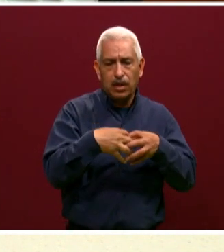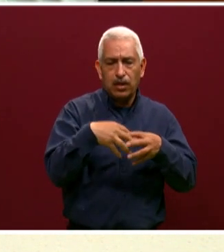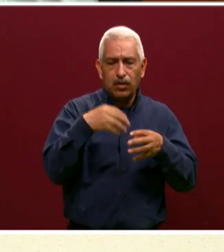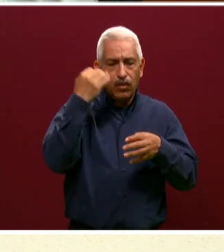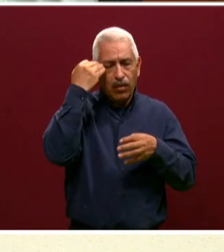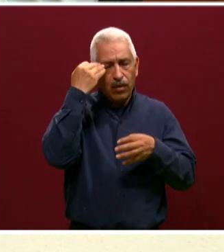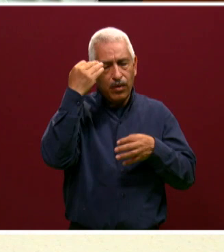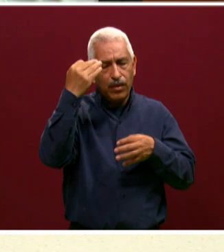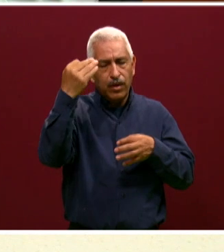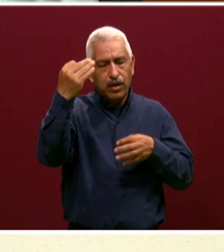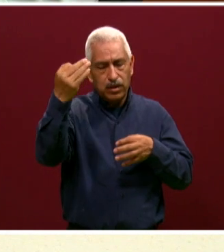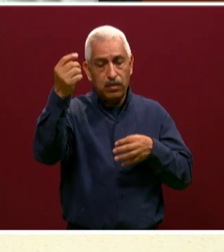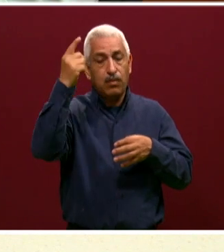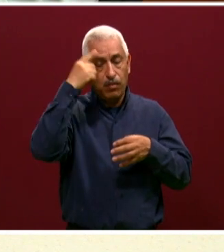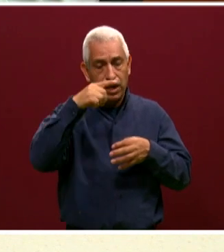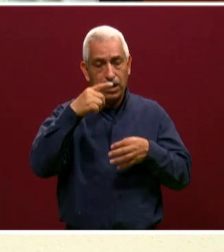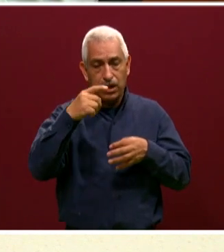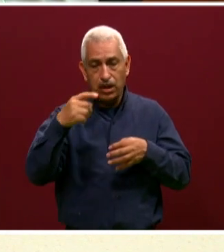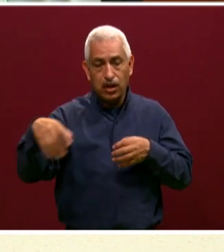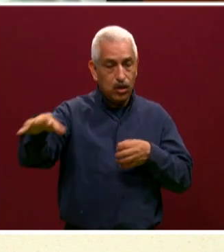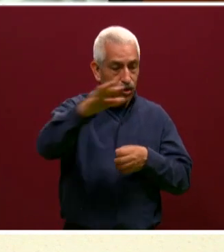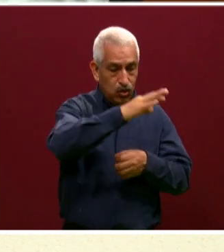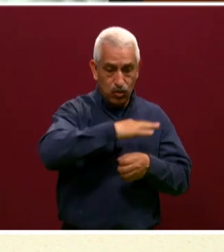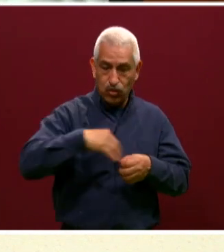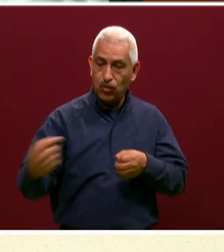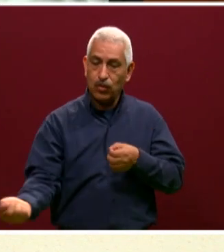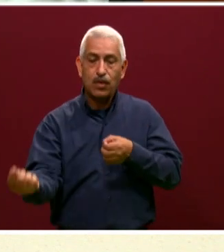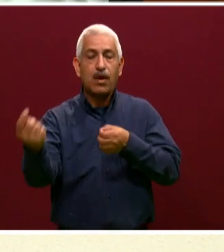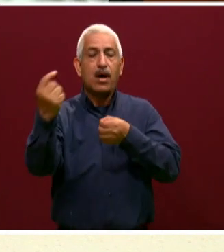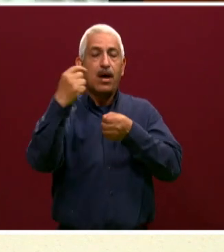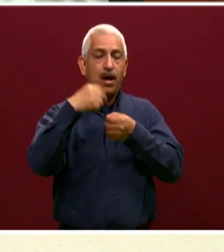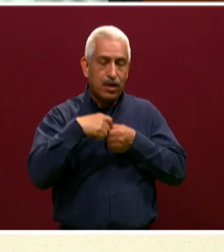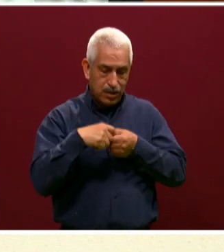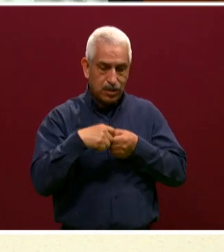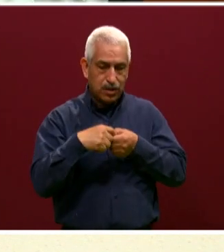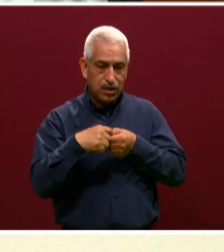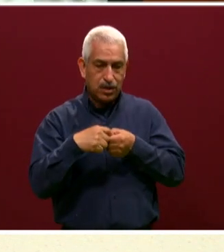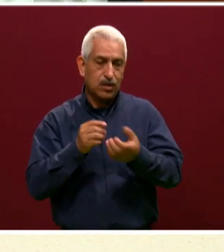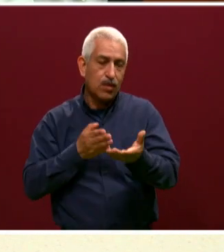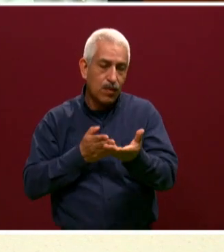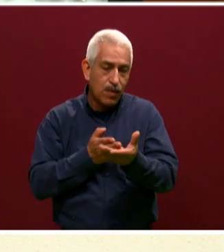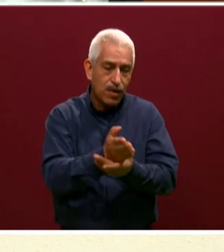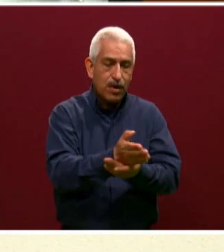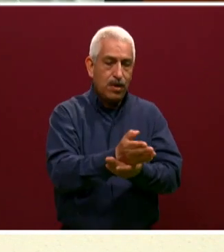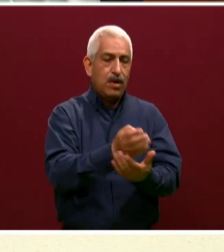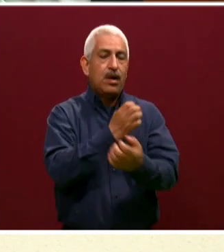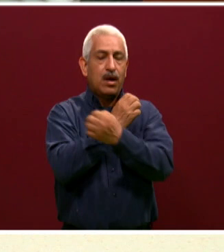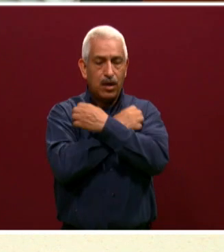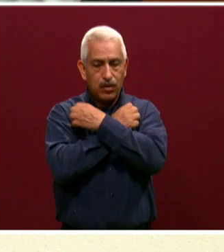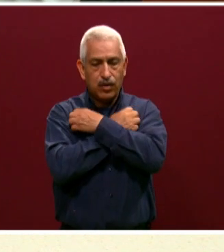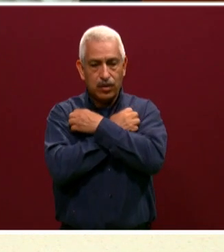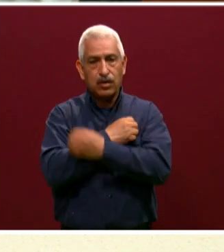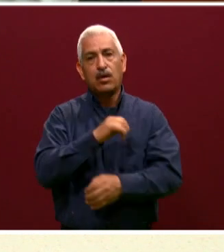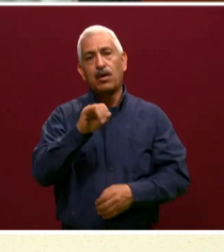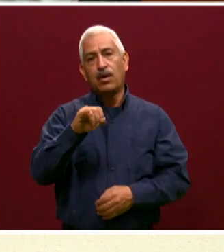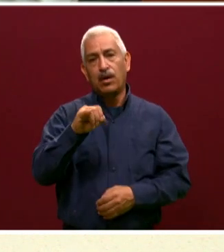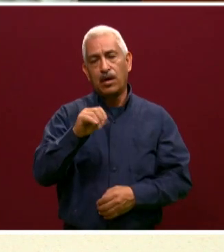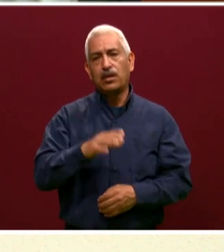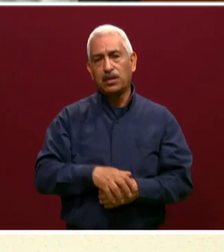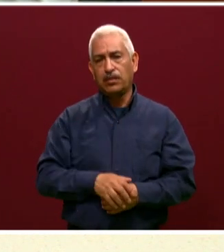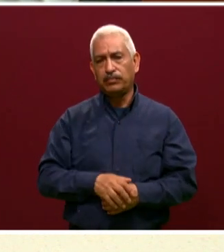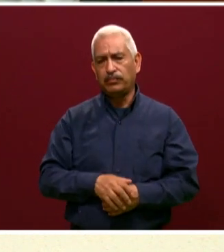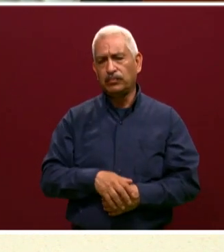tengan acceso a la educación. Estamos buscando también que a través de estos medios digitales,